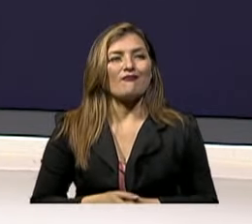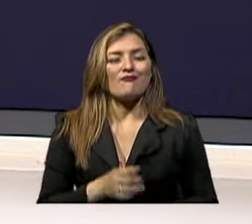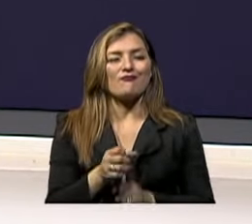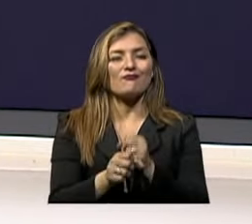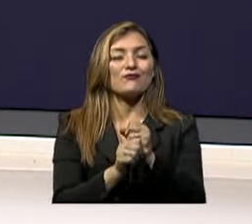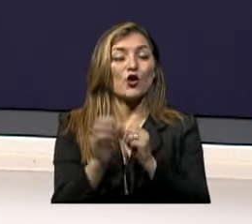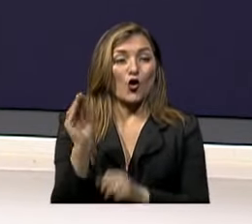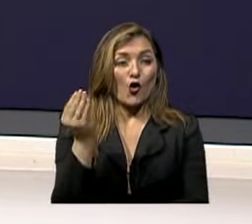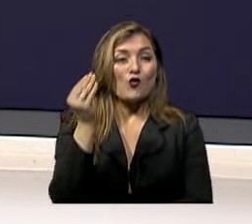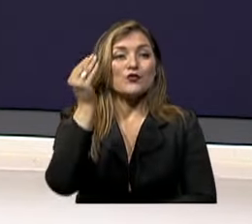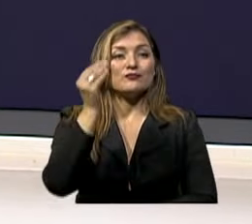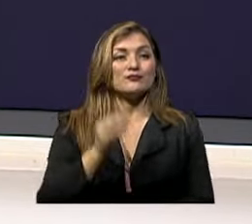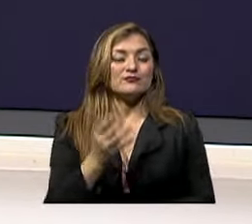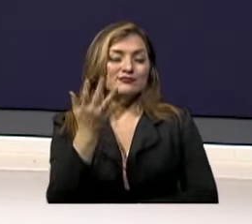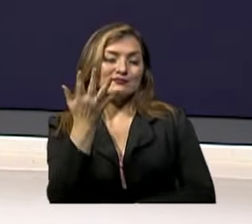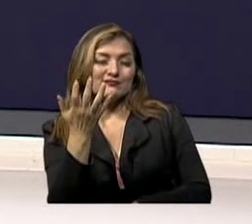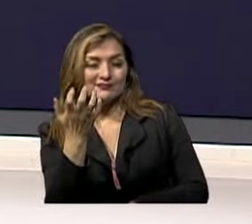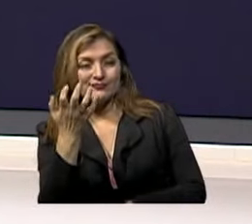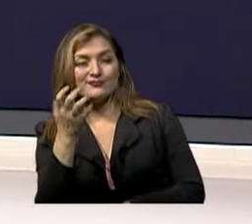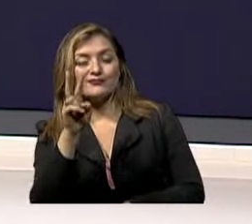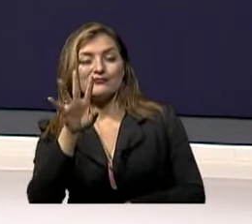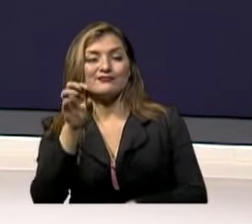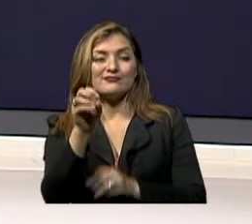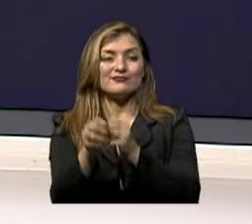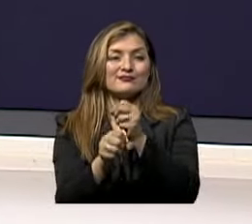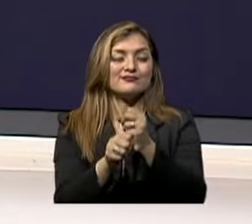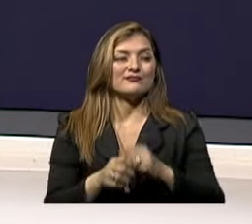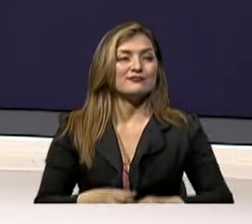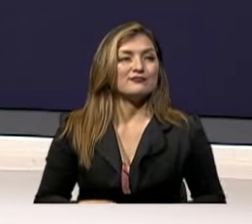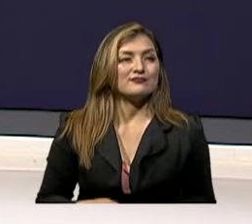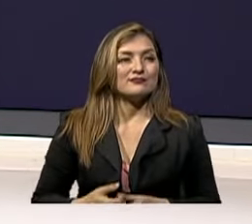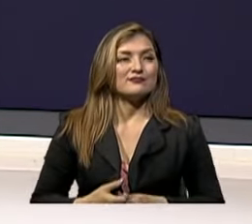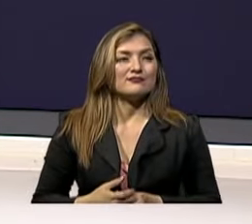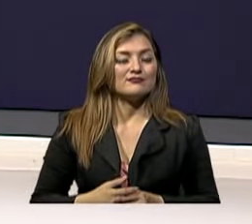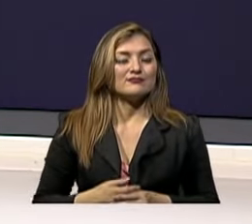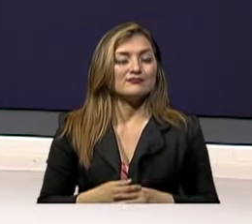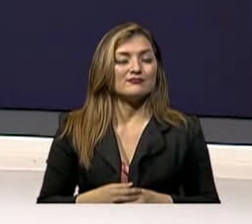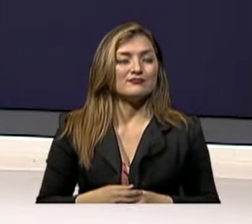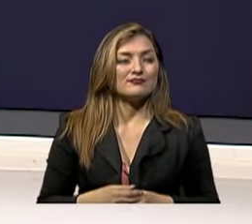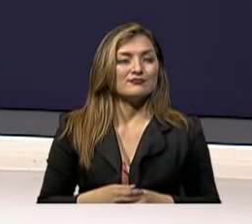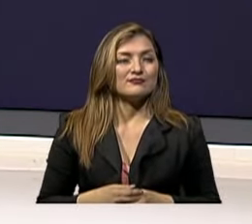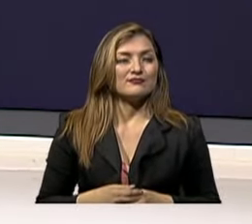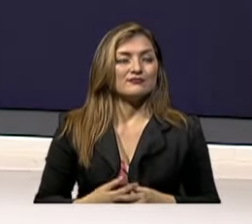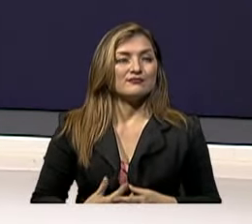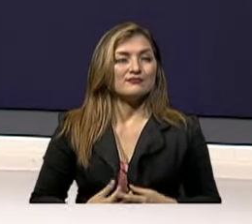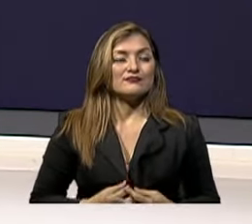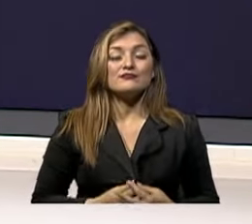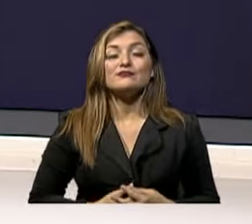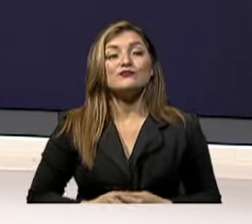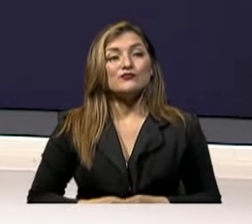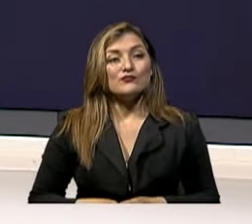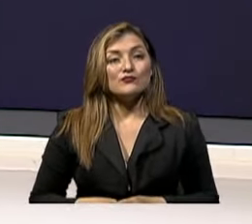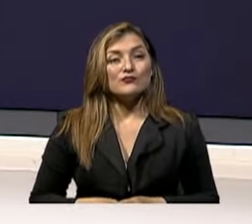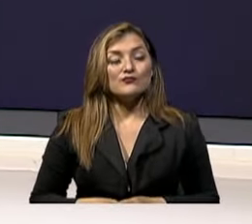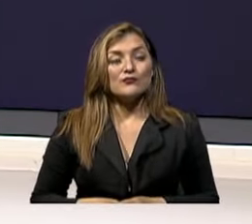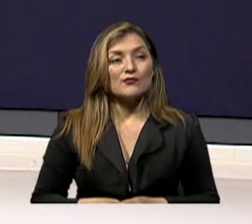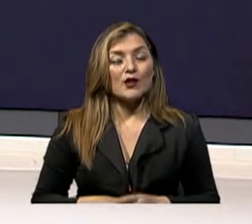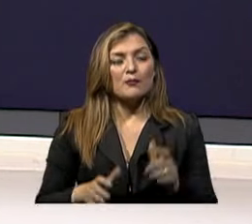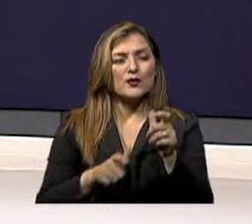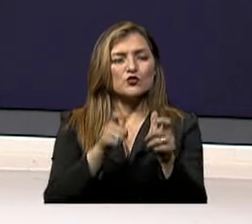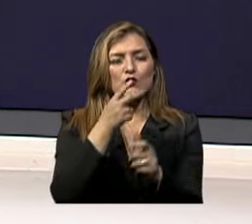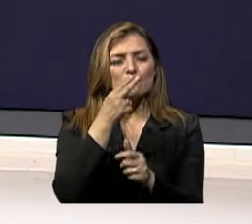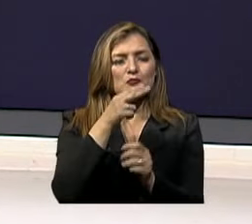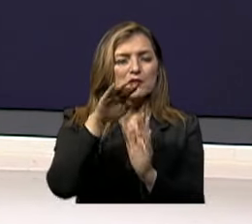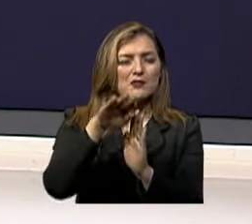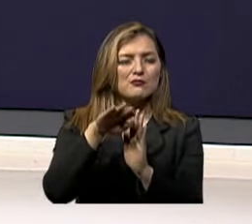joven Es decir, entre los 15 y los 20 años Aunque afortunadamente el número global de fumadores parecería ir disminuyendo